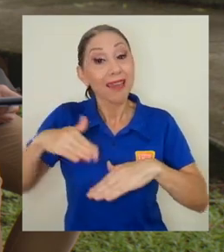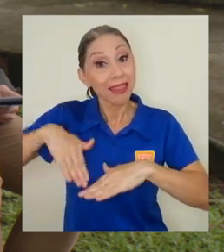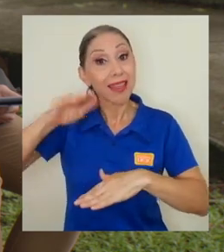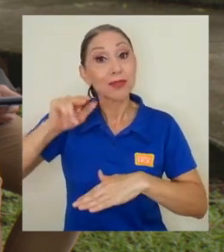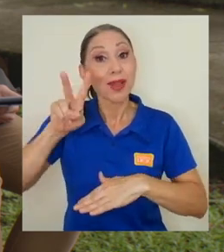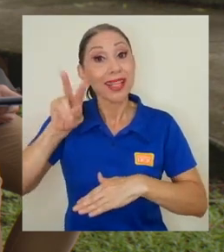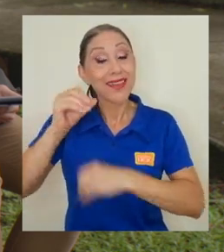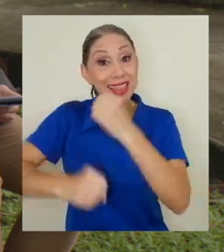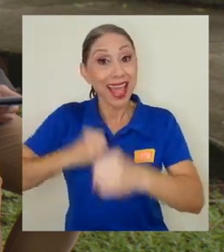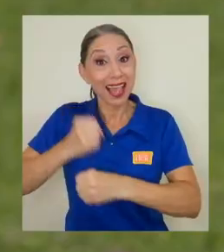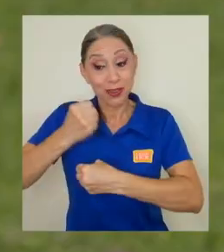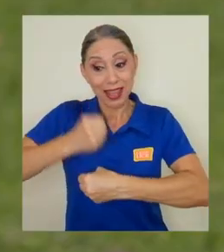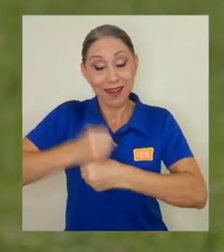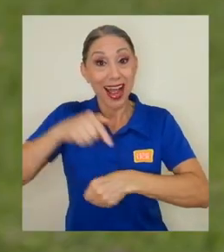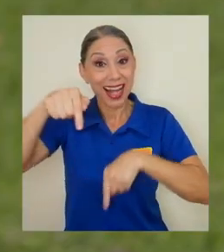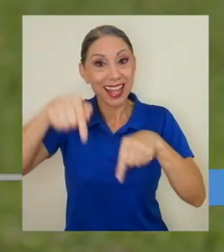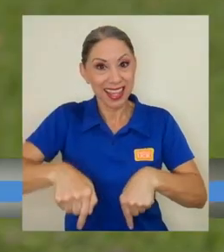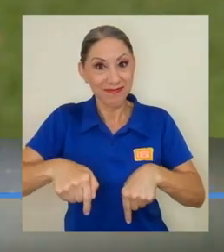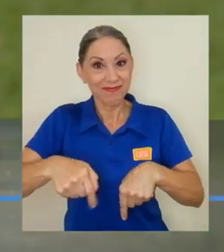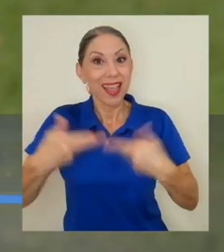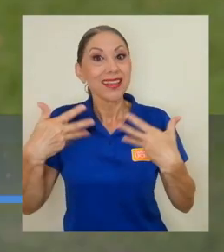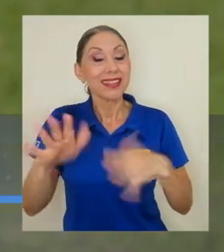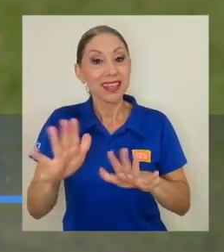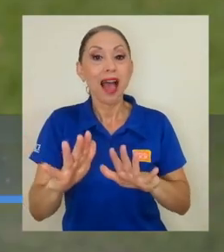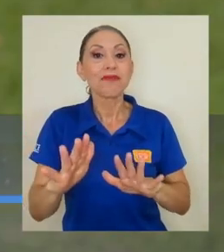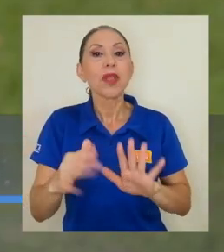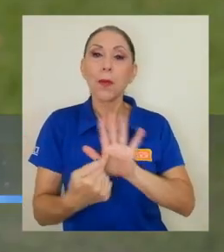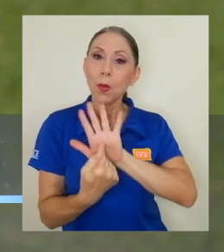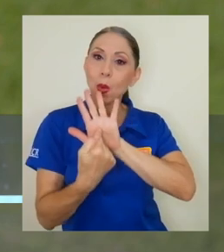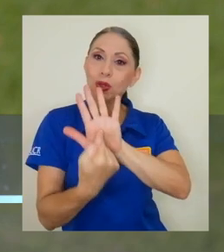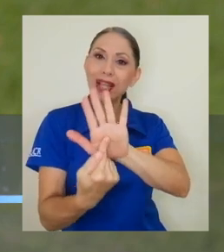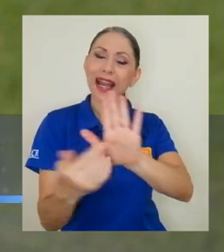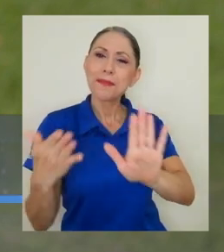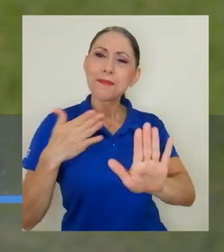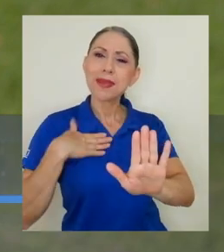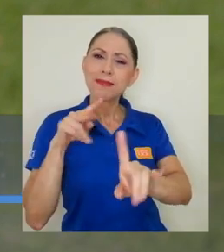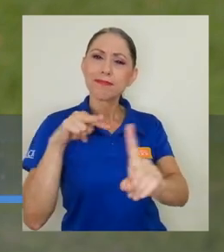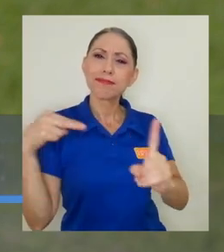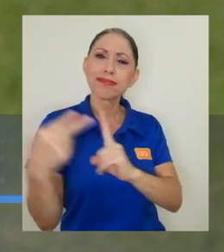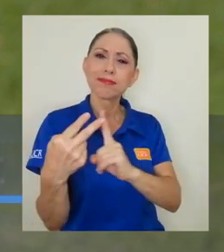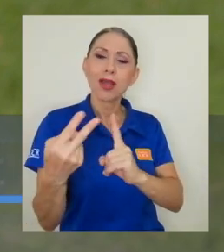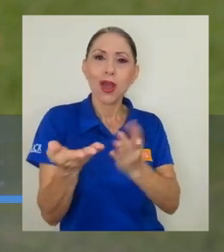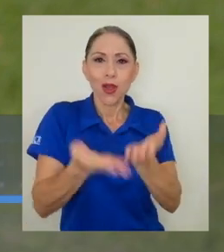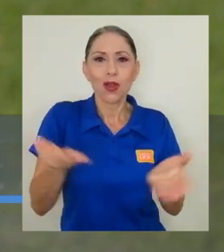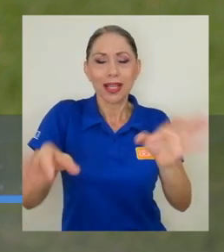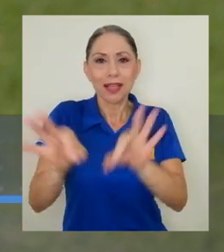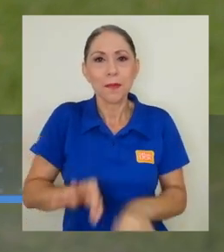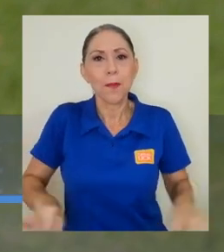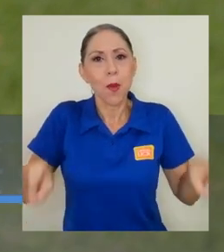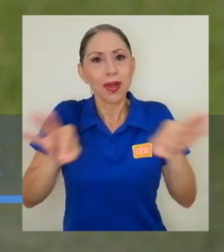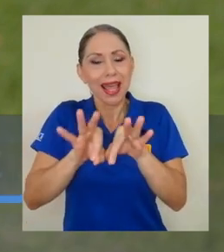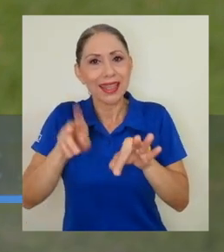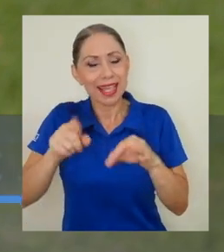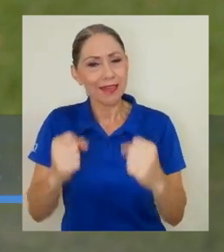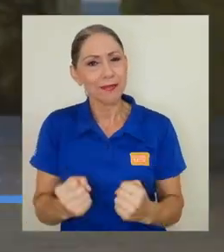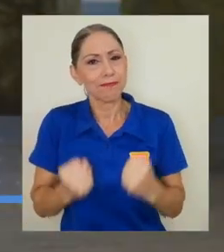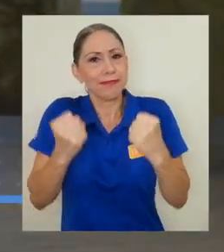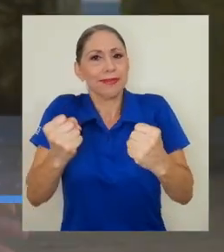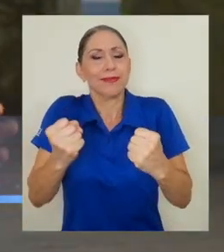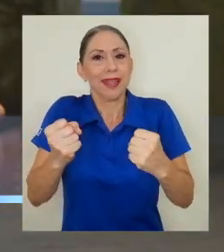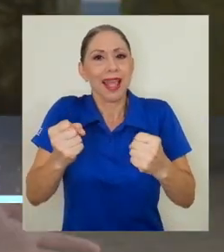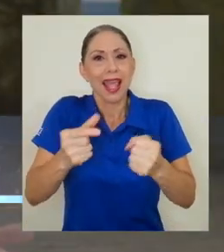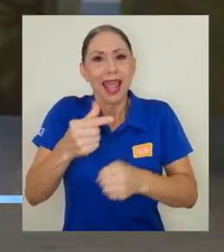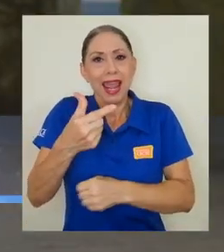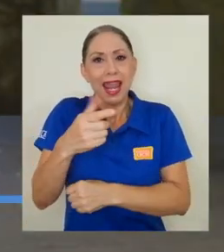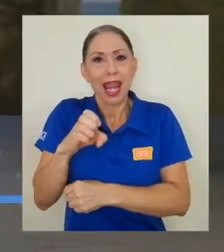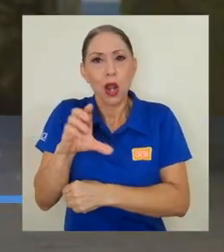20 años de trabajar aquí, esa visión que tengo de algunas cosas que me parece que son importantes de potenciar en las geosciencias. Se